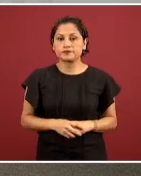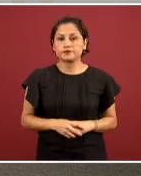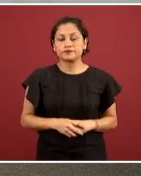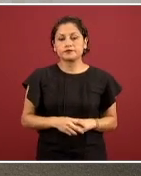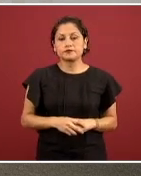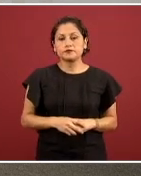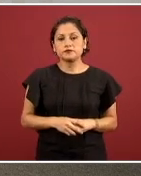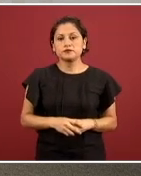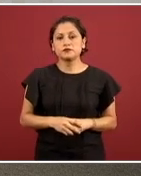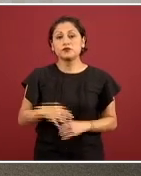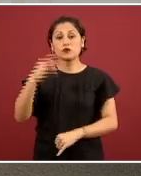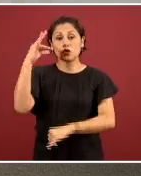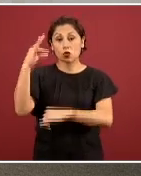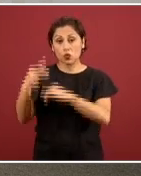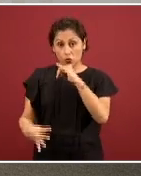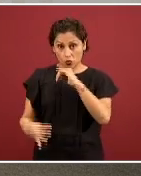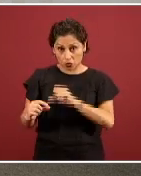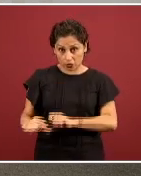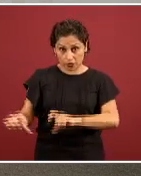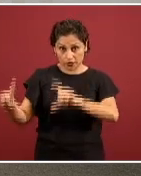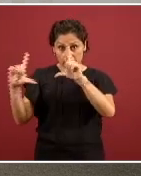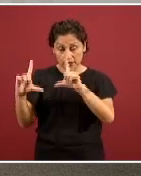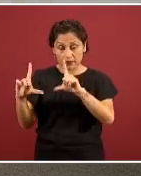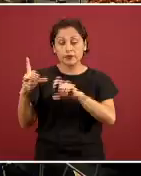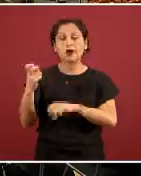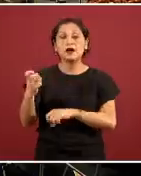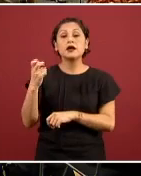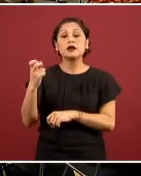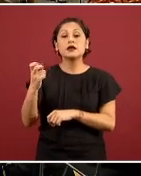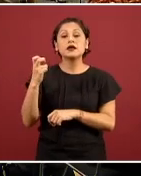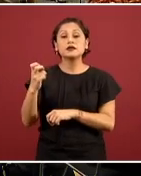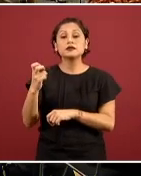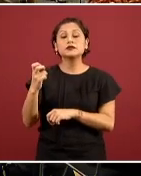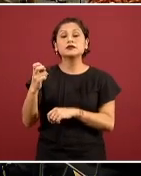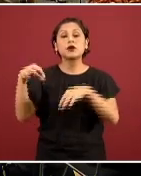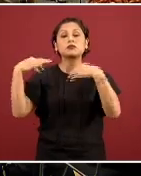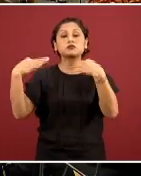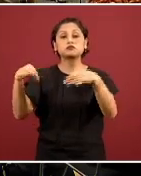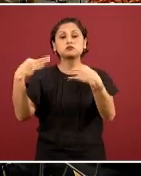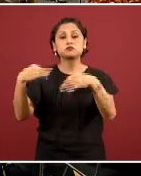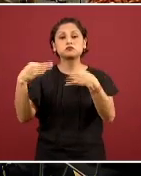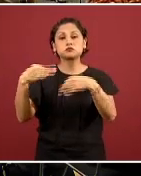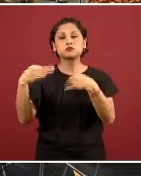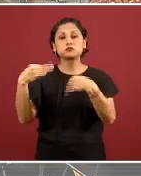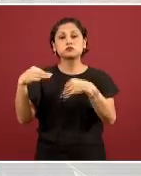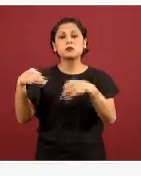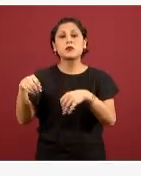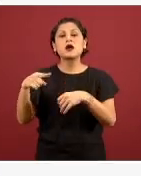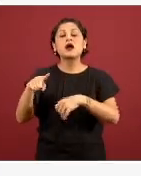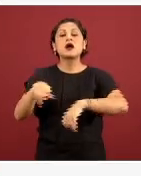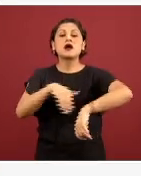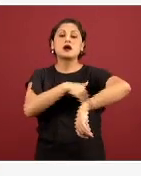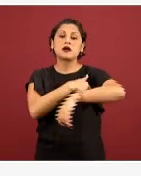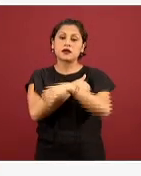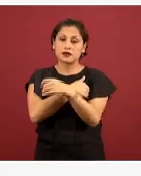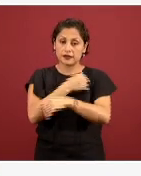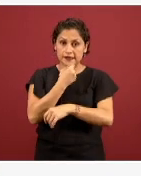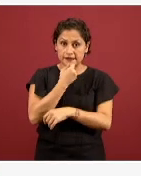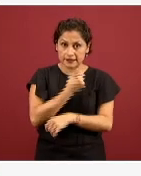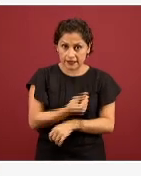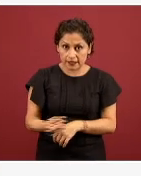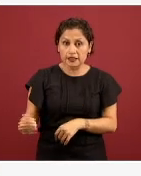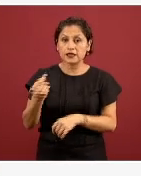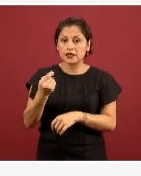diapositiva, son las recomendaciones para los centros de atención infantil ante enfermedad COVID